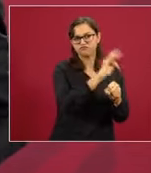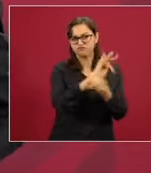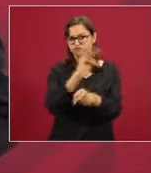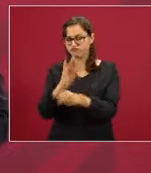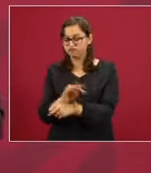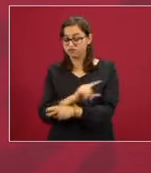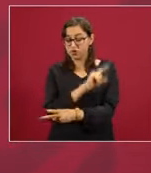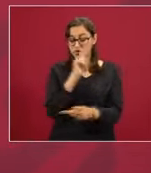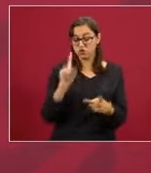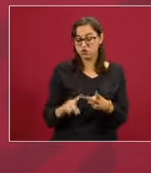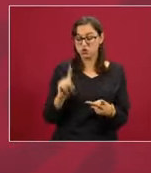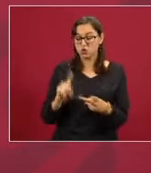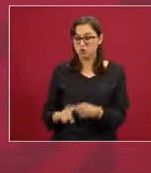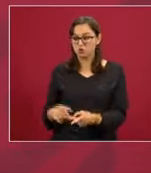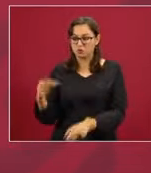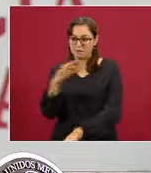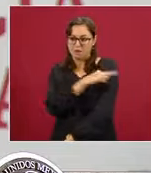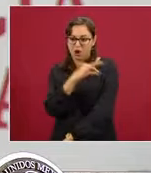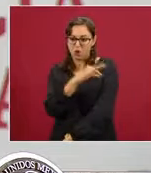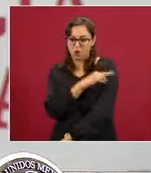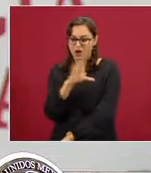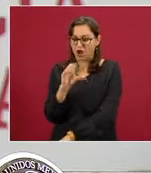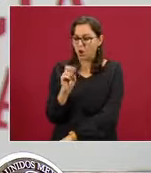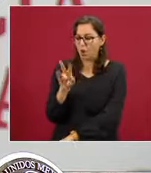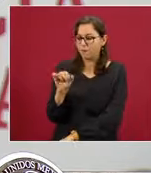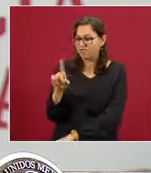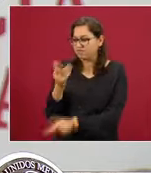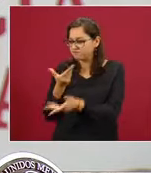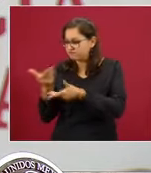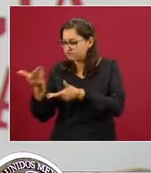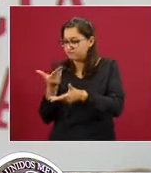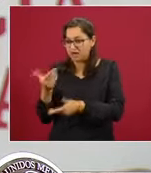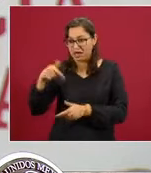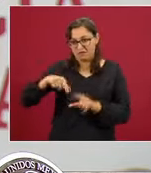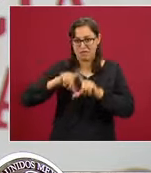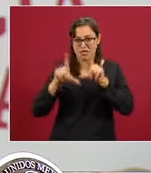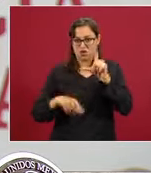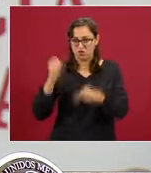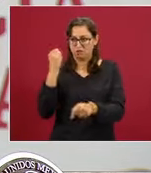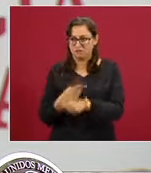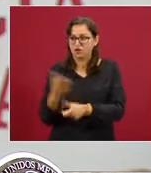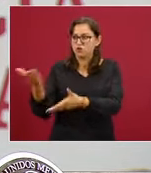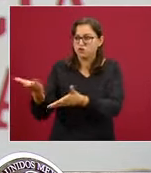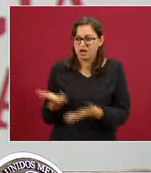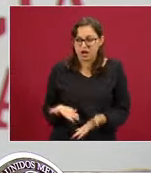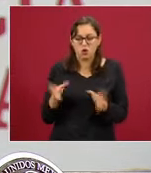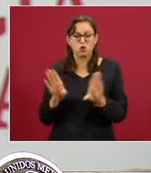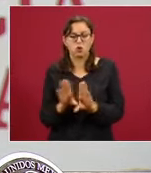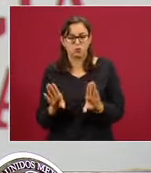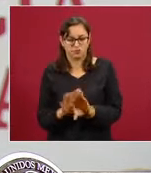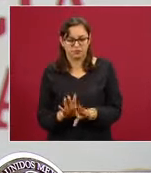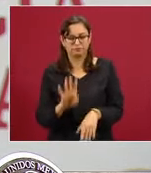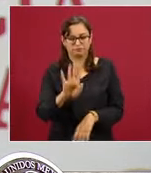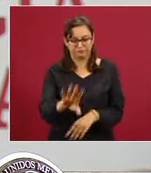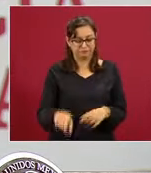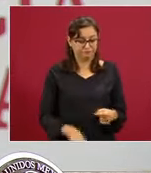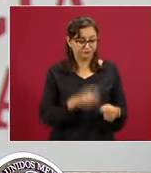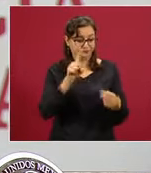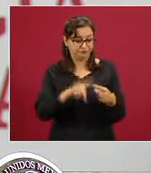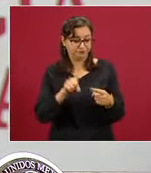en el mundo. Primero informarles que ya nuestro país suscribió